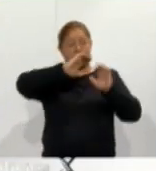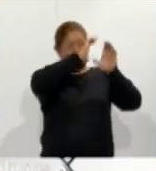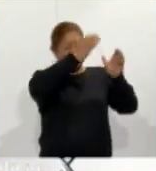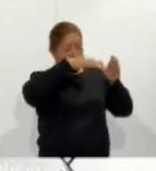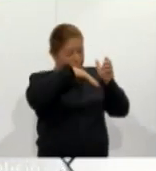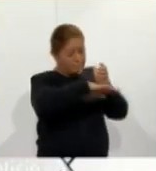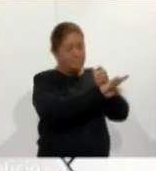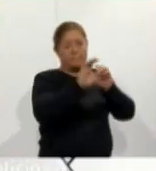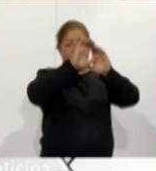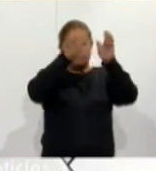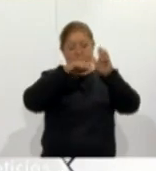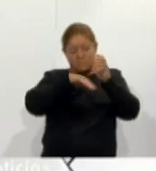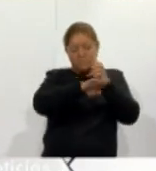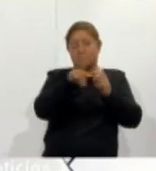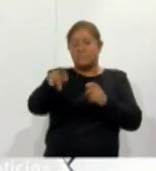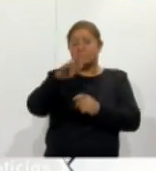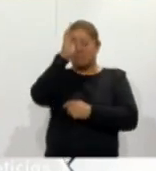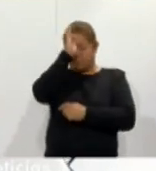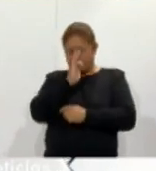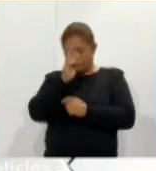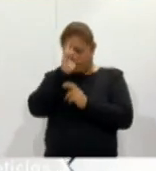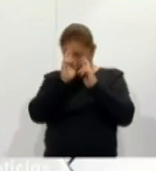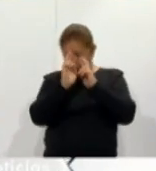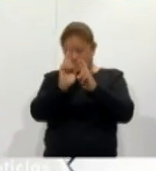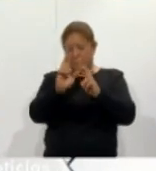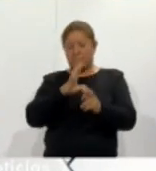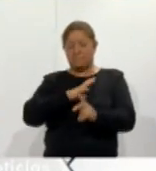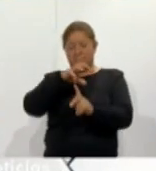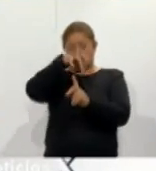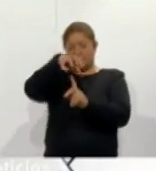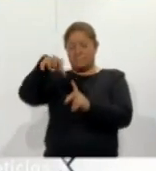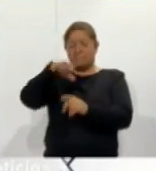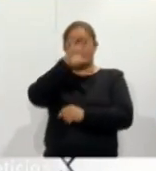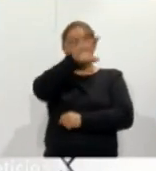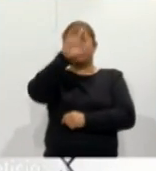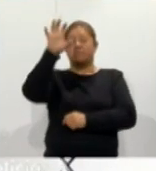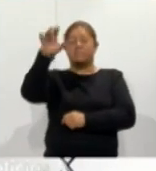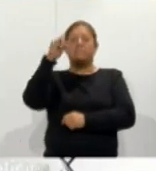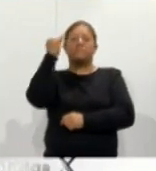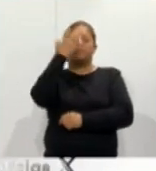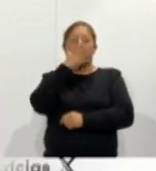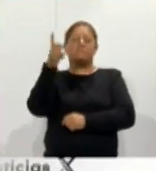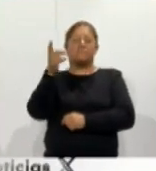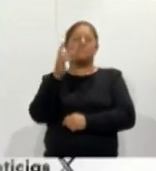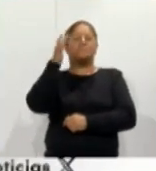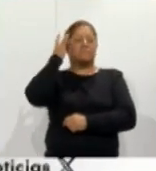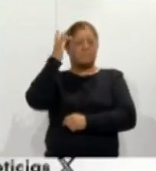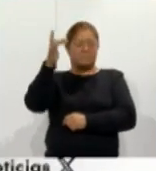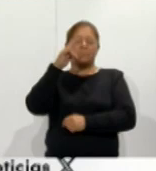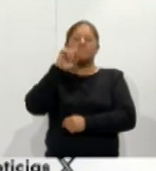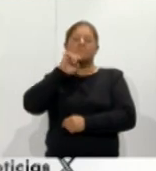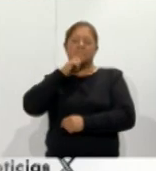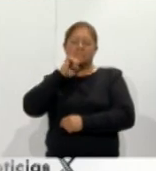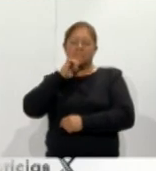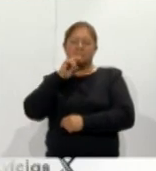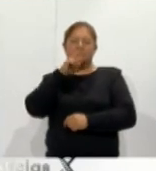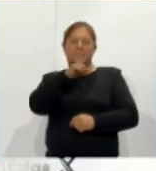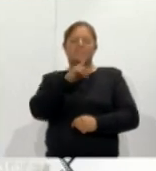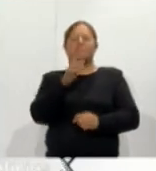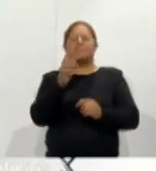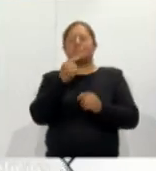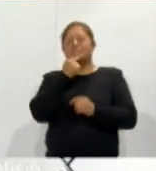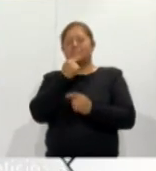y en el altar mayor comparten el nicho principal las imágenes de San José y el niño Jesús quienes gozan de un gran